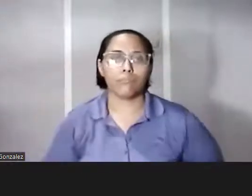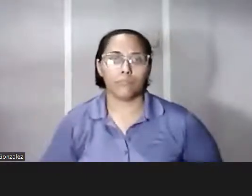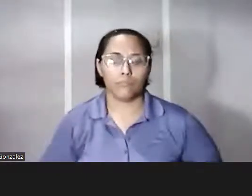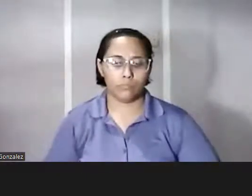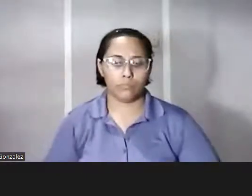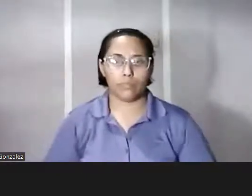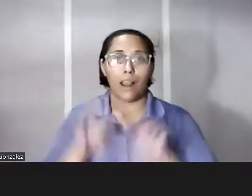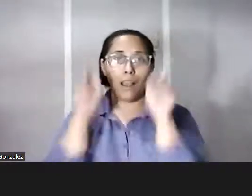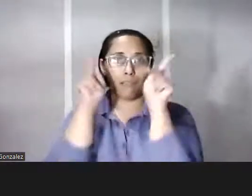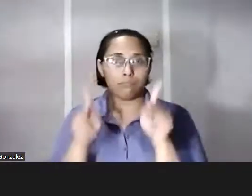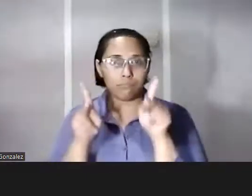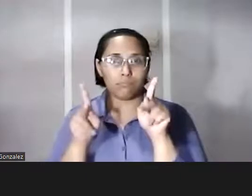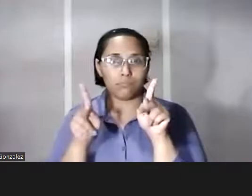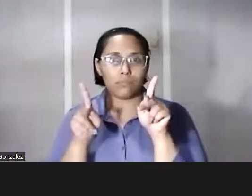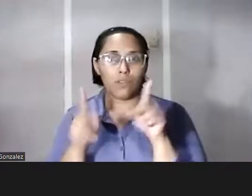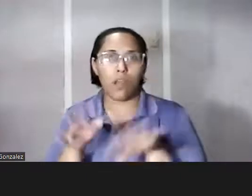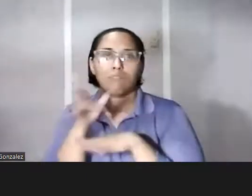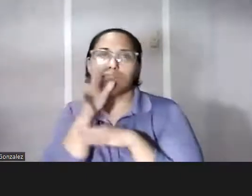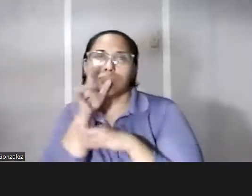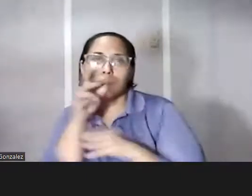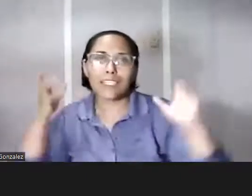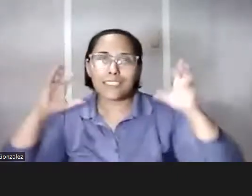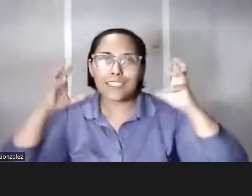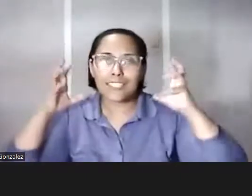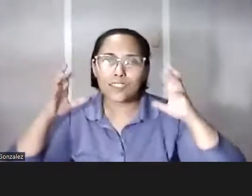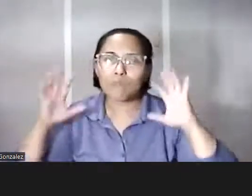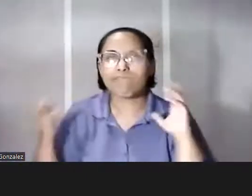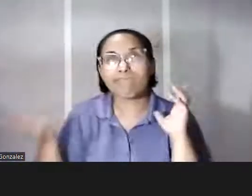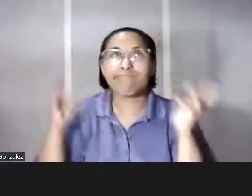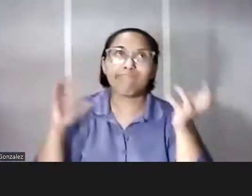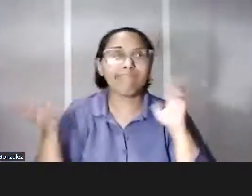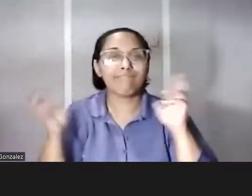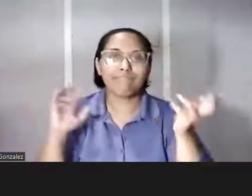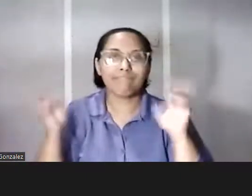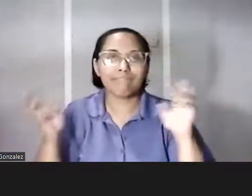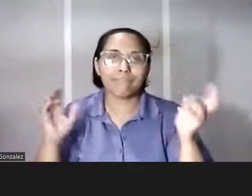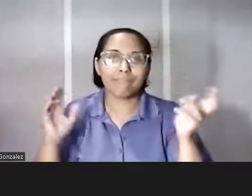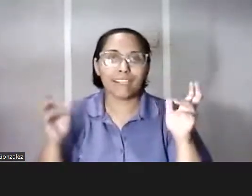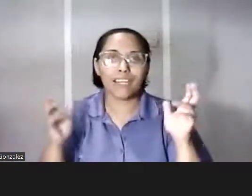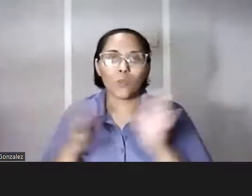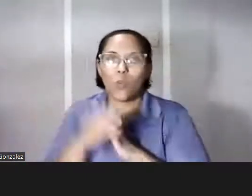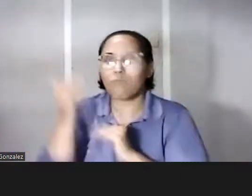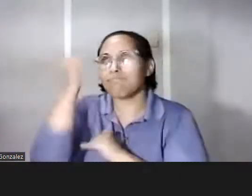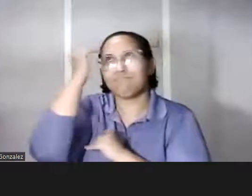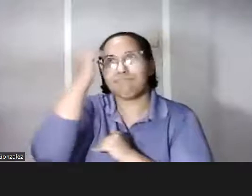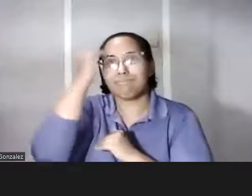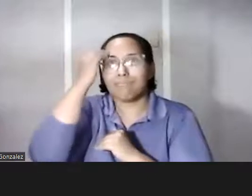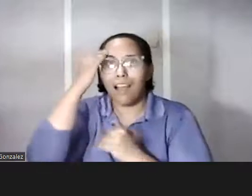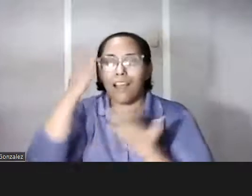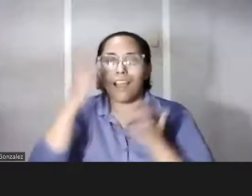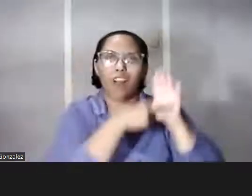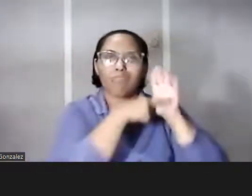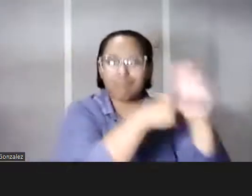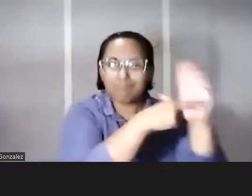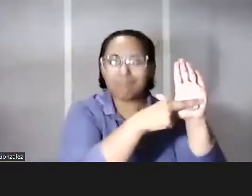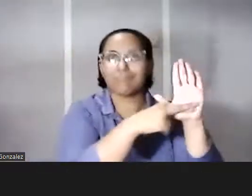La persona que habla en radio quizás no es consciente de lo que representa para